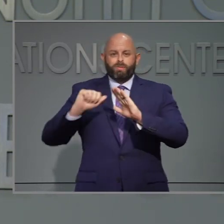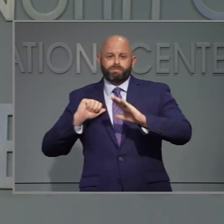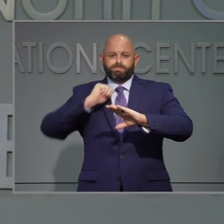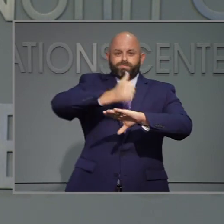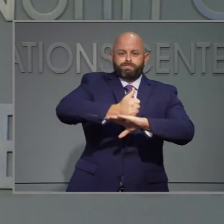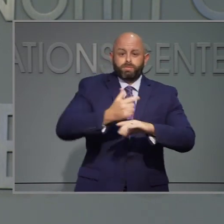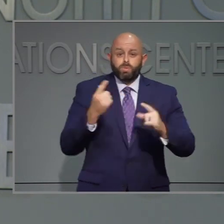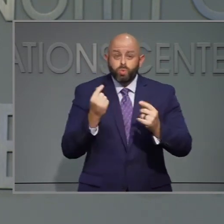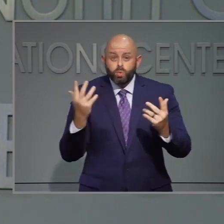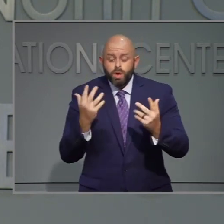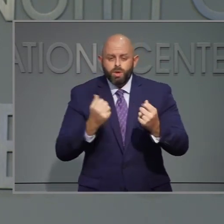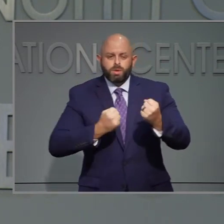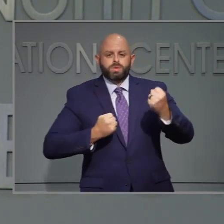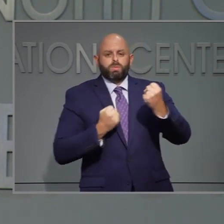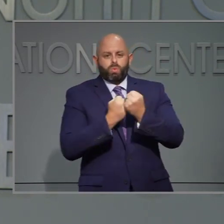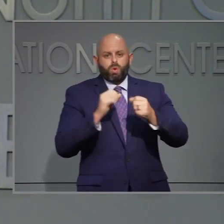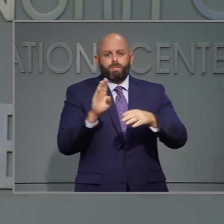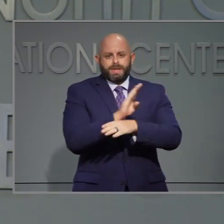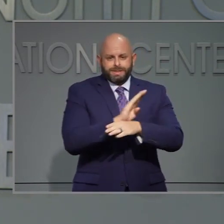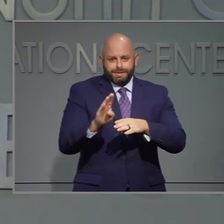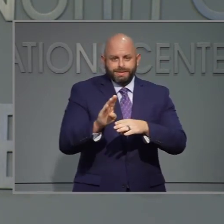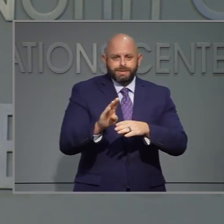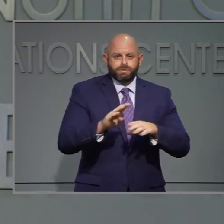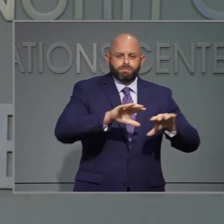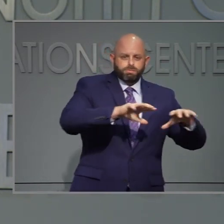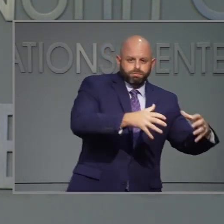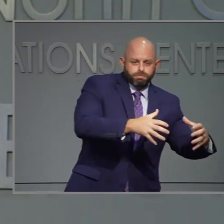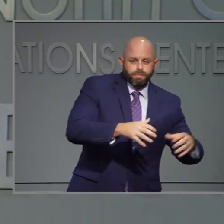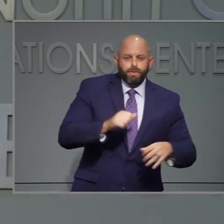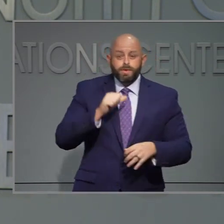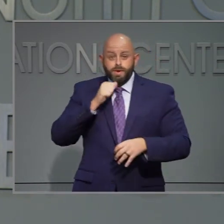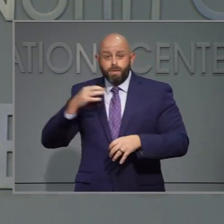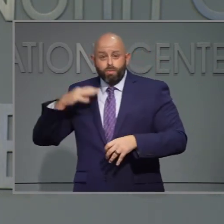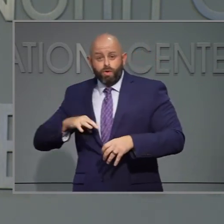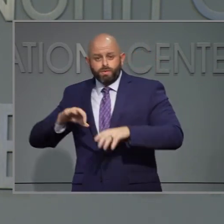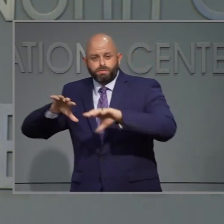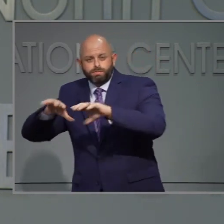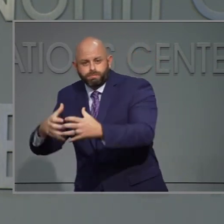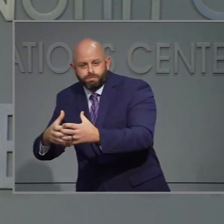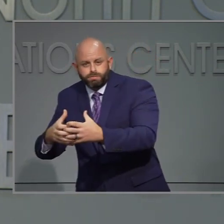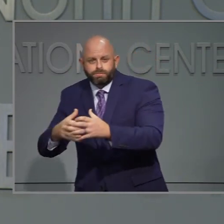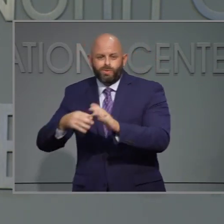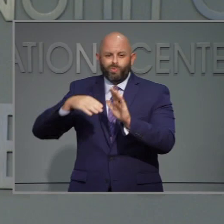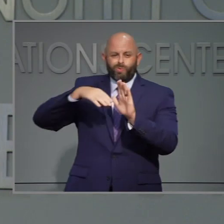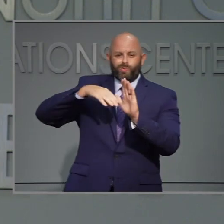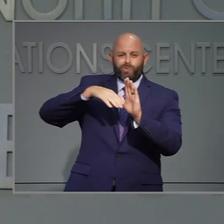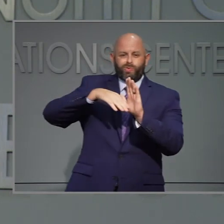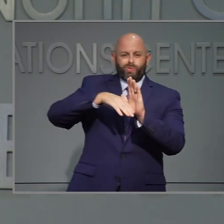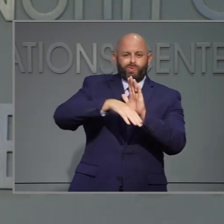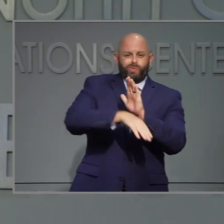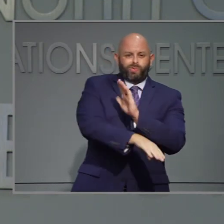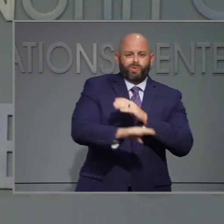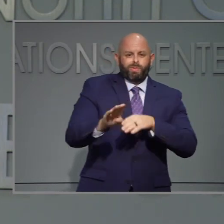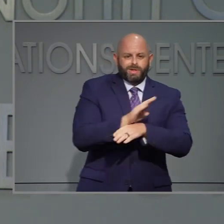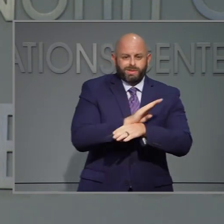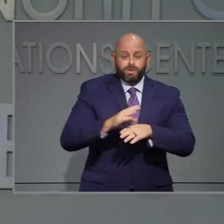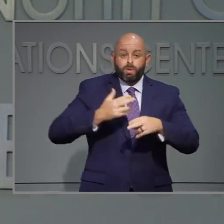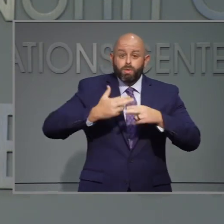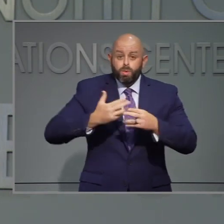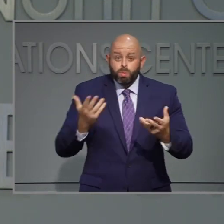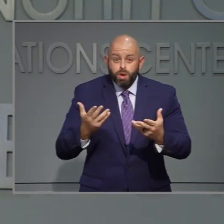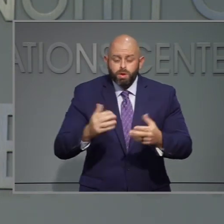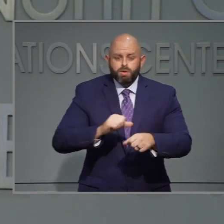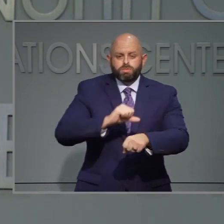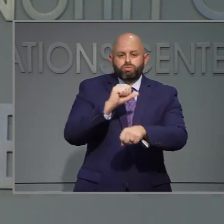solicitudes para un nuevo programa que apoyará a negocios y agencias sin fines de lucro afectados por COVID-19. El programa de